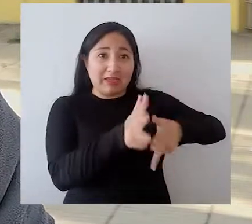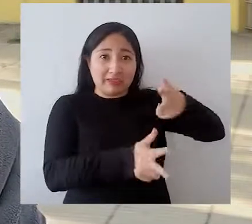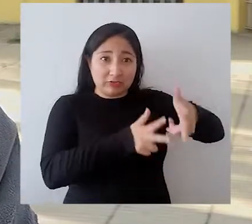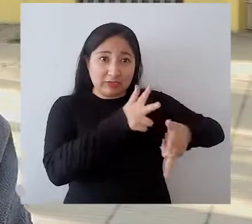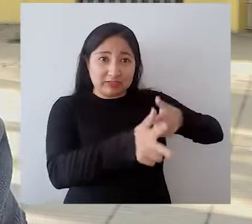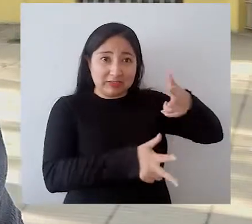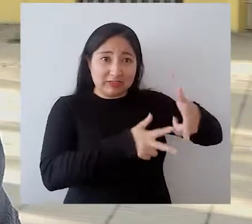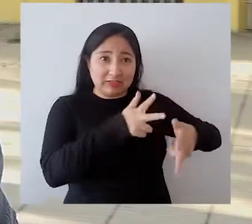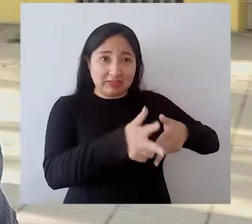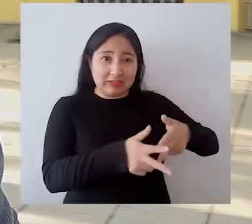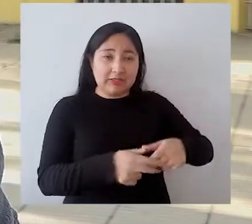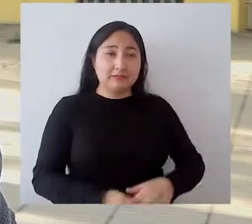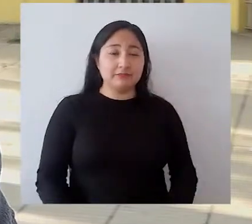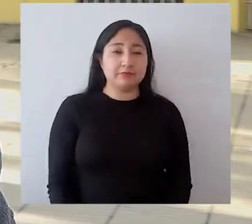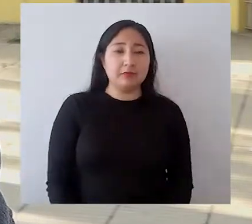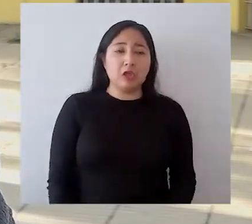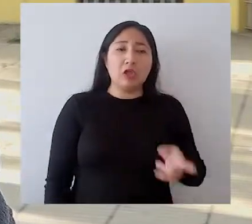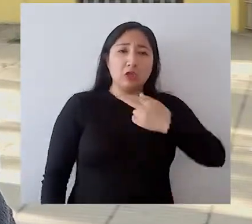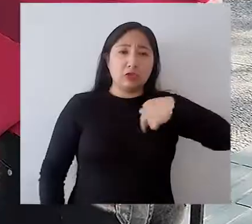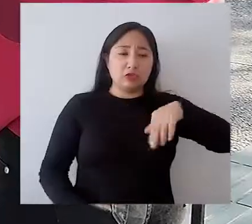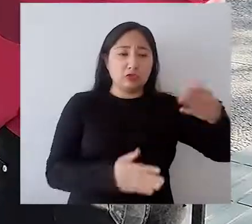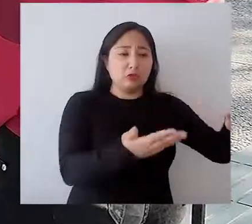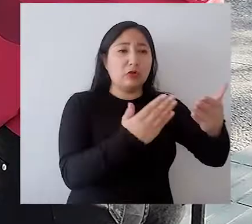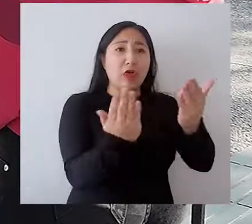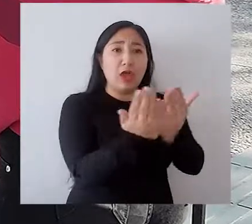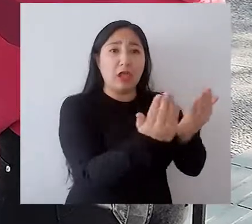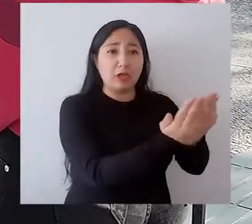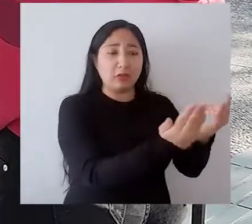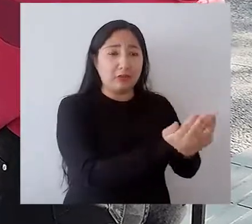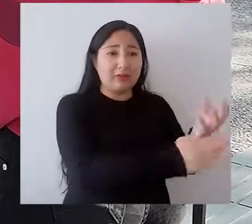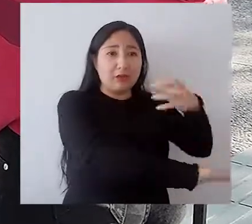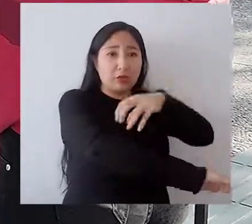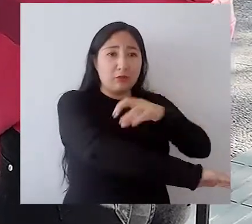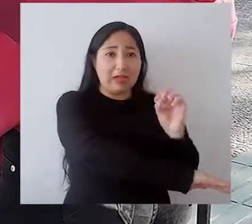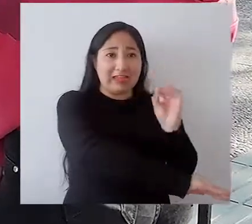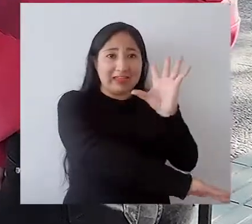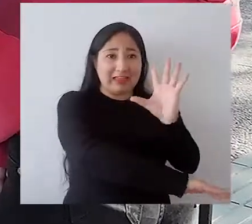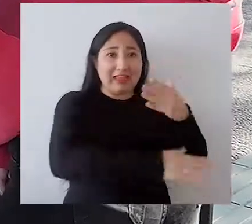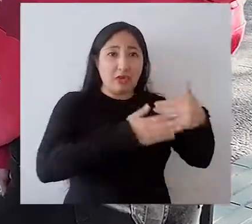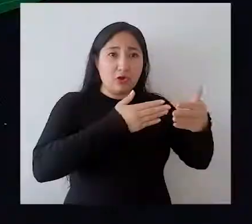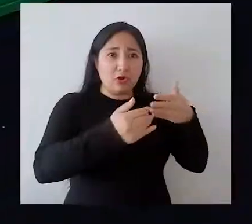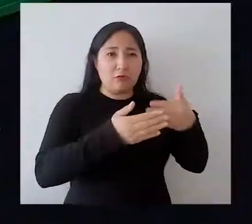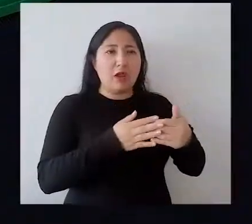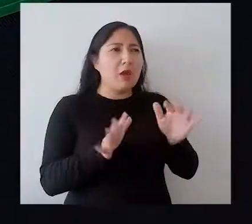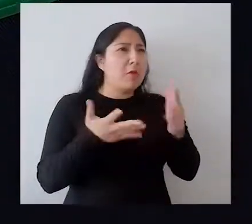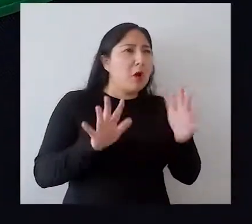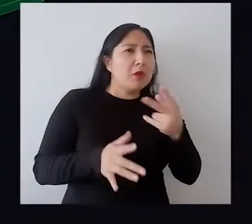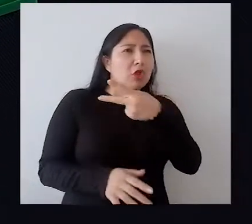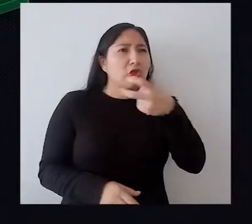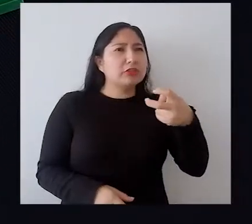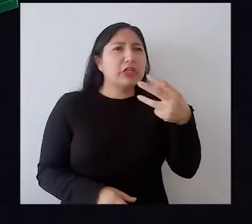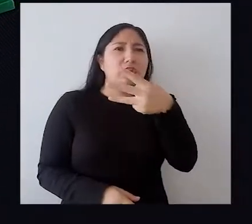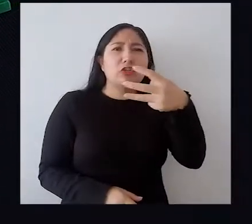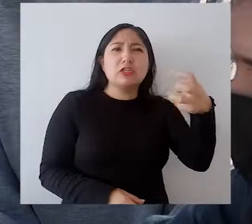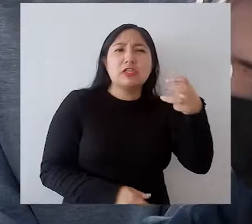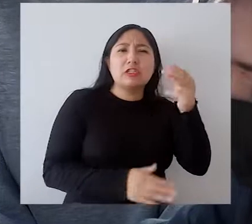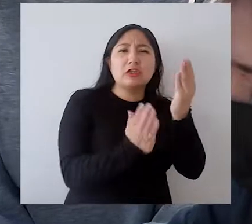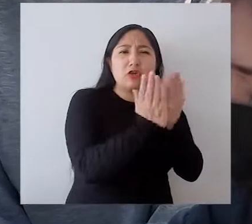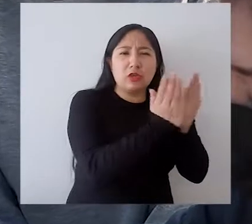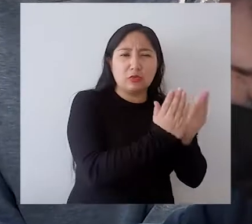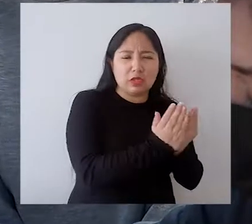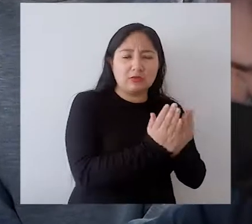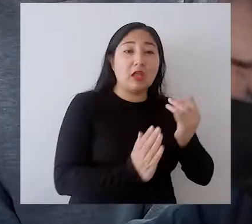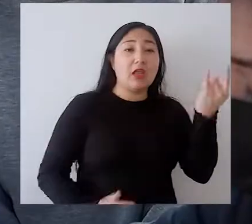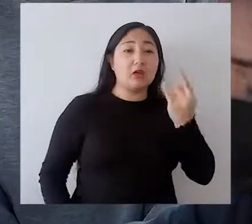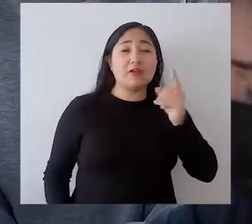Estamos acá en la esplanada de la Casona Dubois y estamos recibiendo estudiantes de la Comuna de Quinta Normal, alrededor de 200, 300 estudiantes de esta